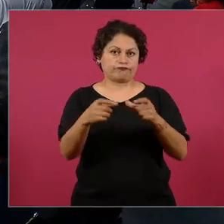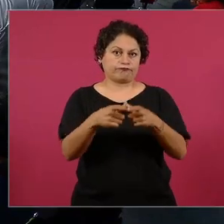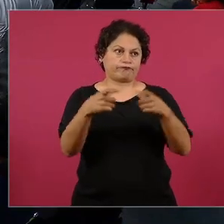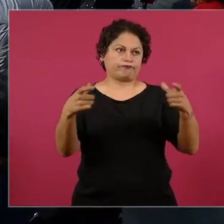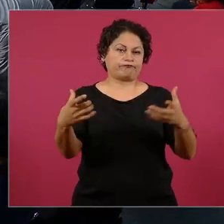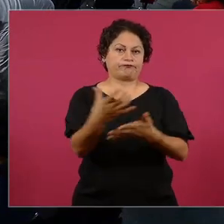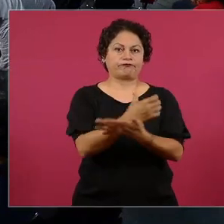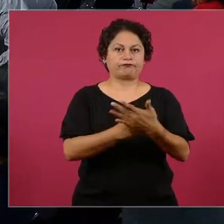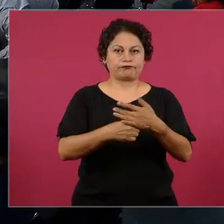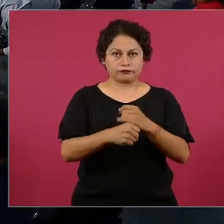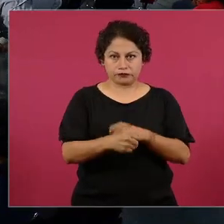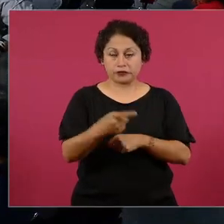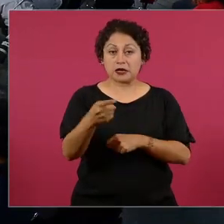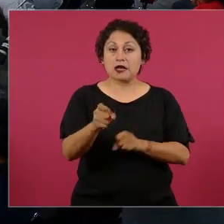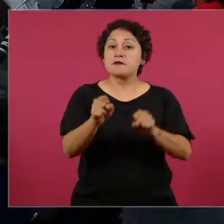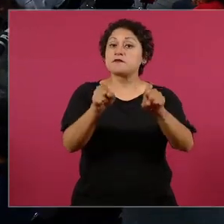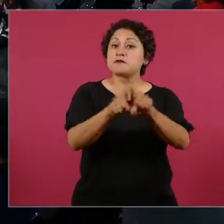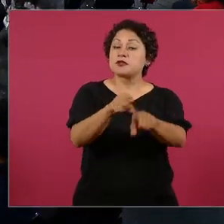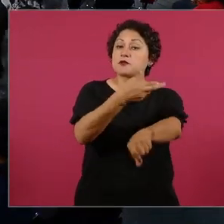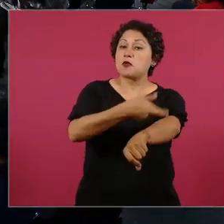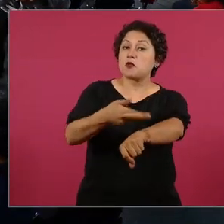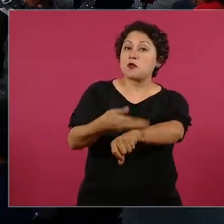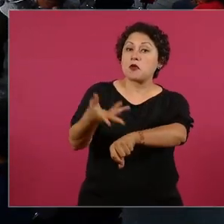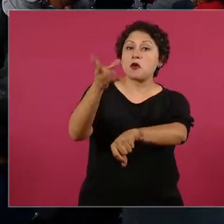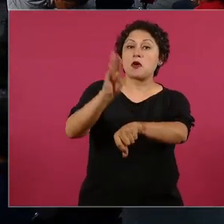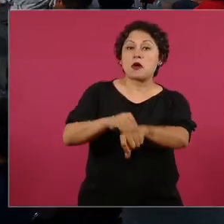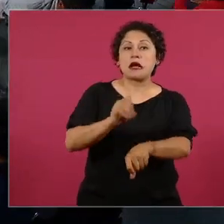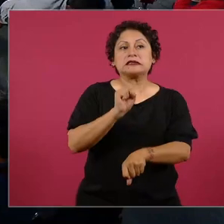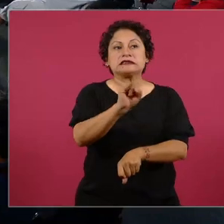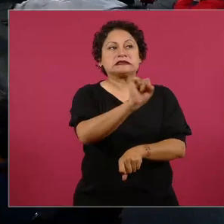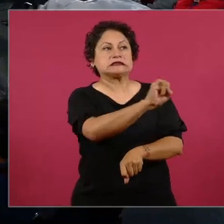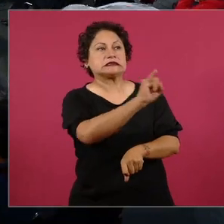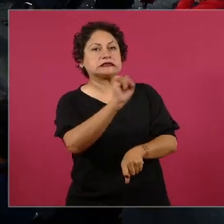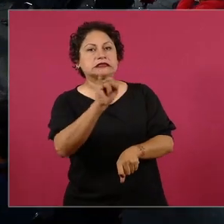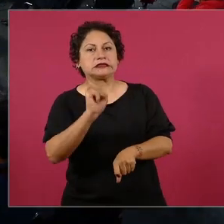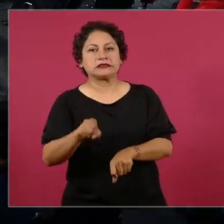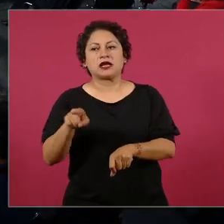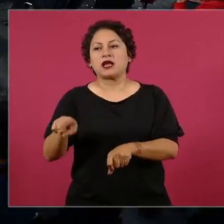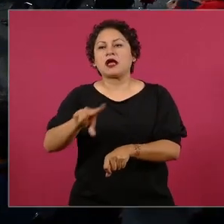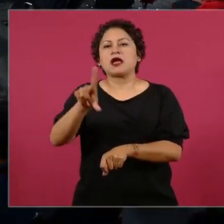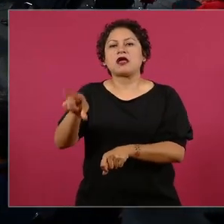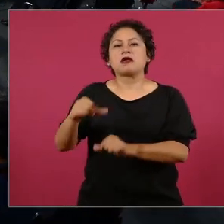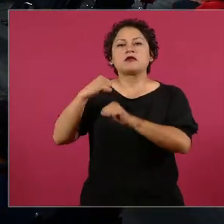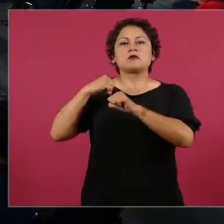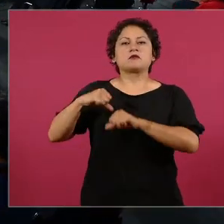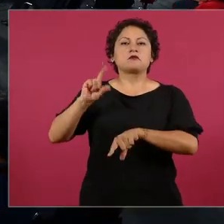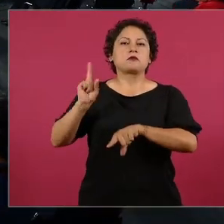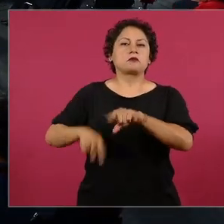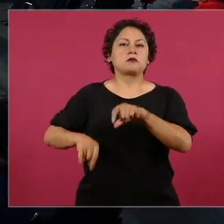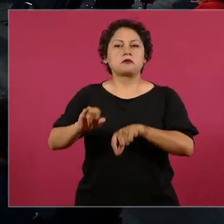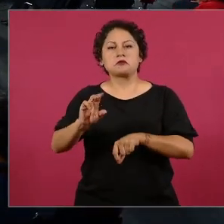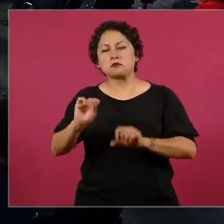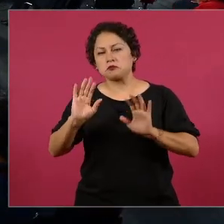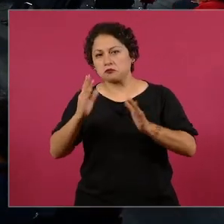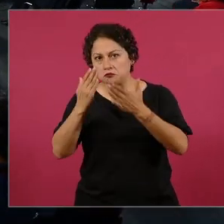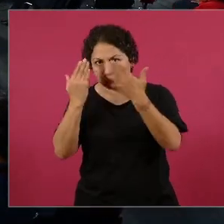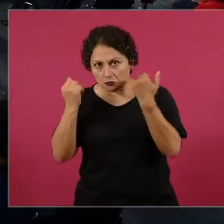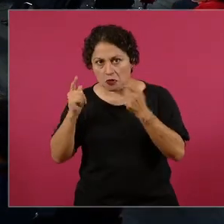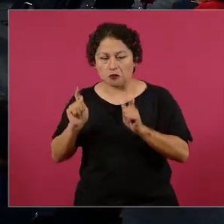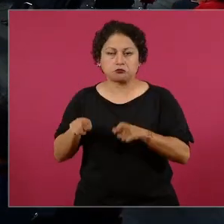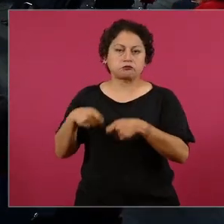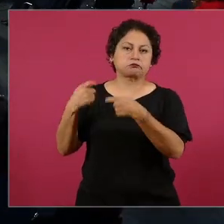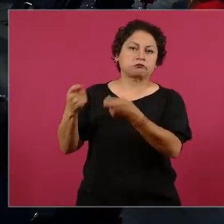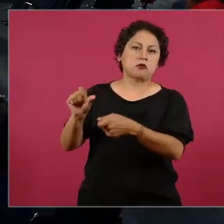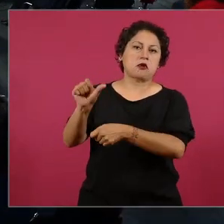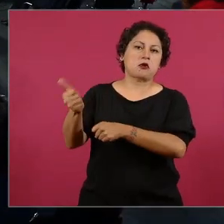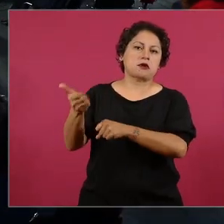para abrir nuevos establecimientos antes de dejar los cargos públicos. Señor presidente, podría ser, como en otros